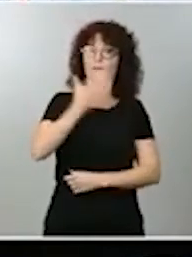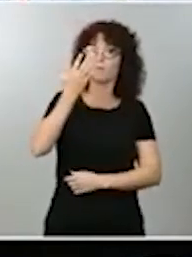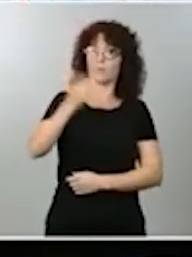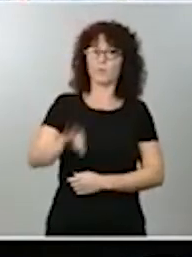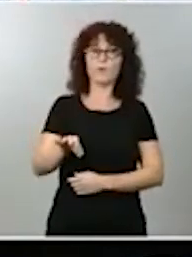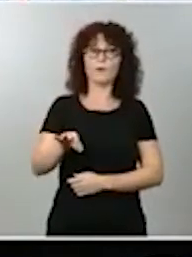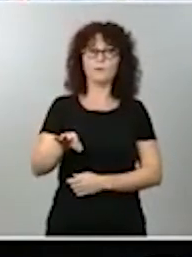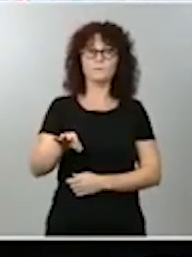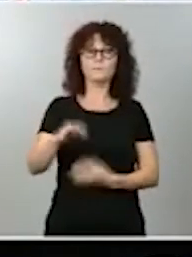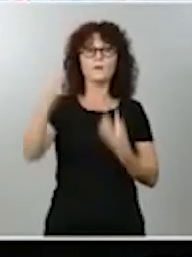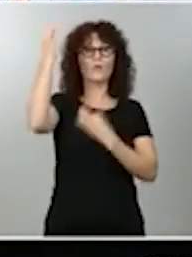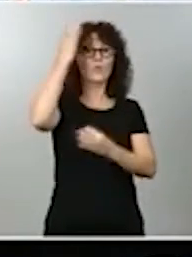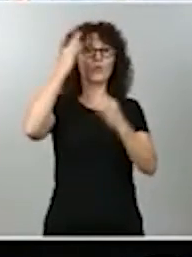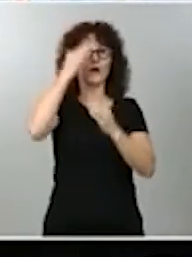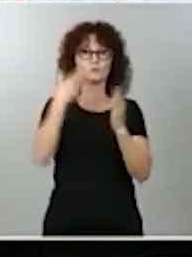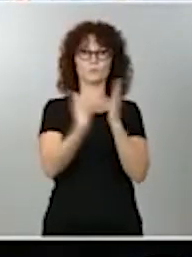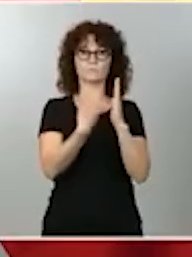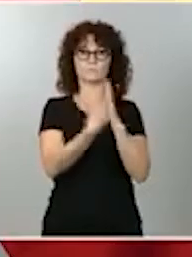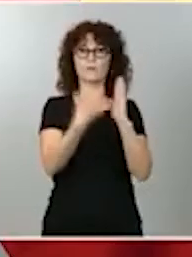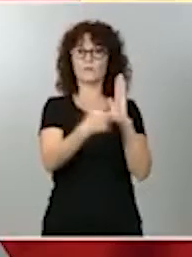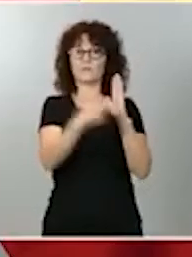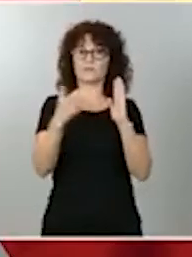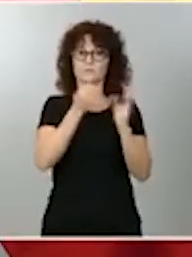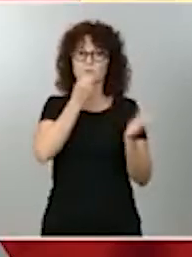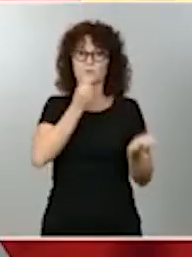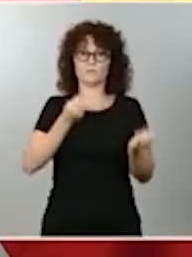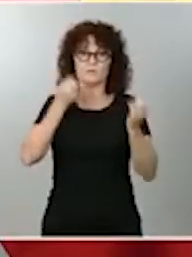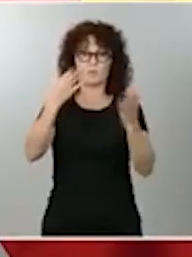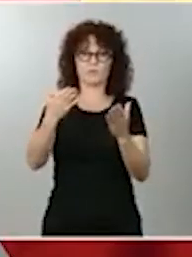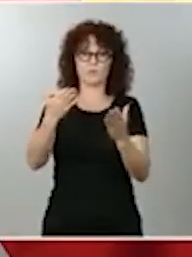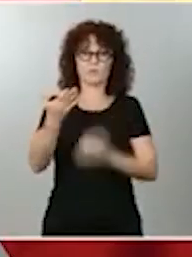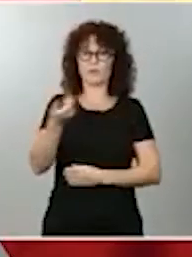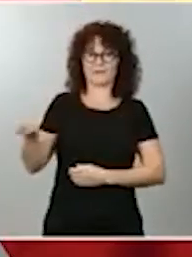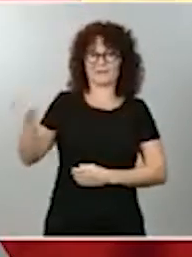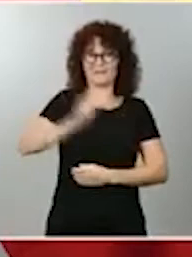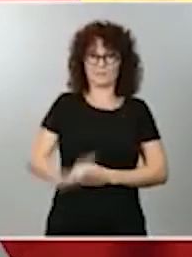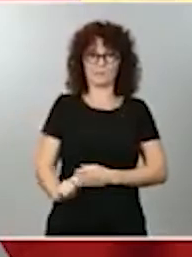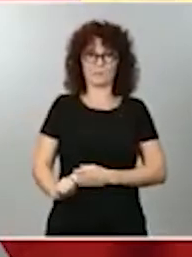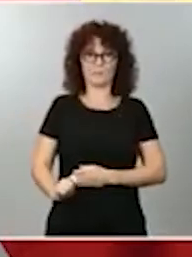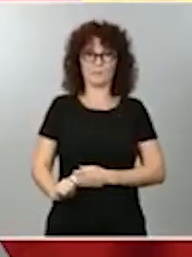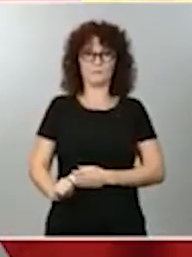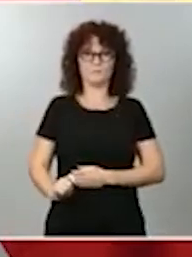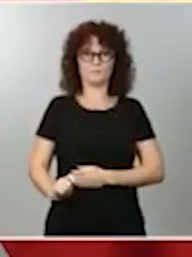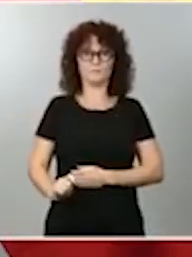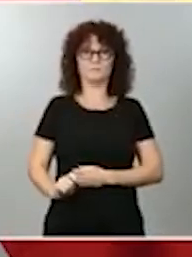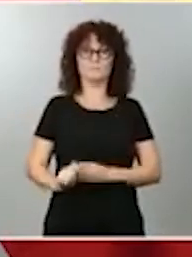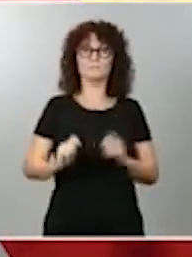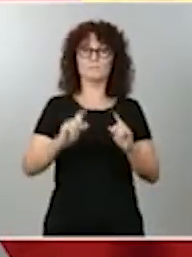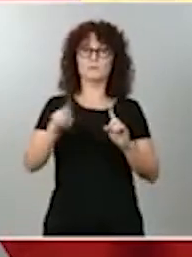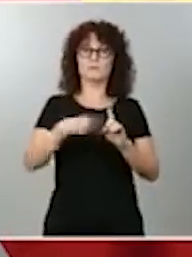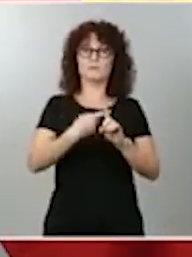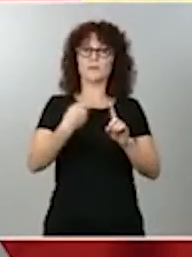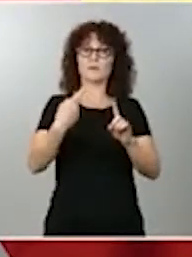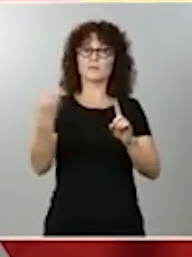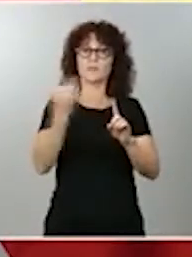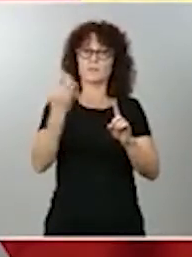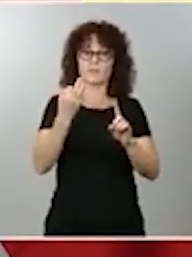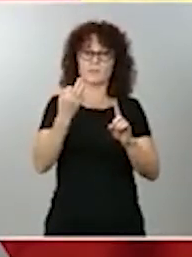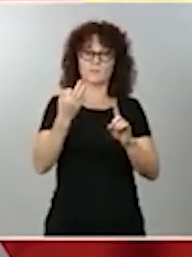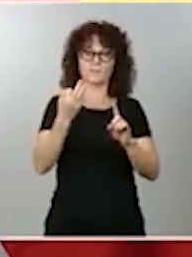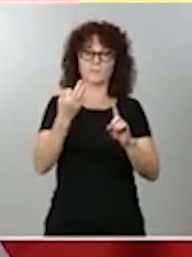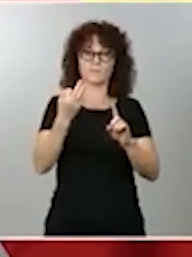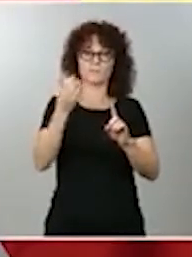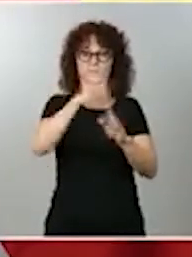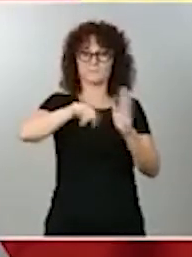clave, que es el derecho de información retributiva, que además ha de formar parte de un registro que, a partir del